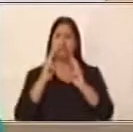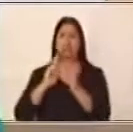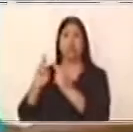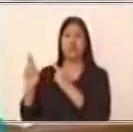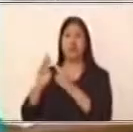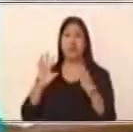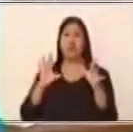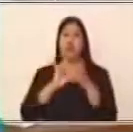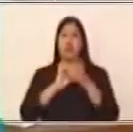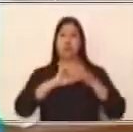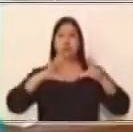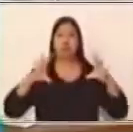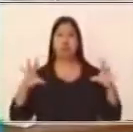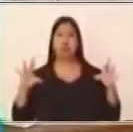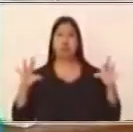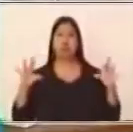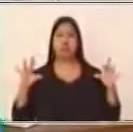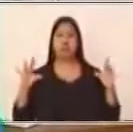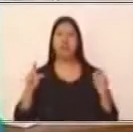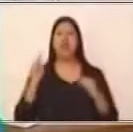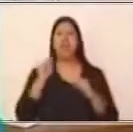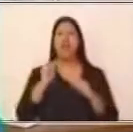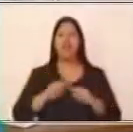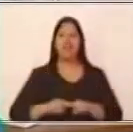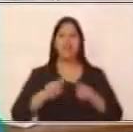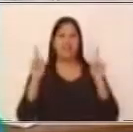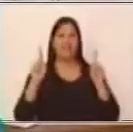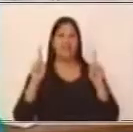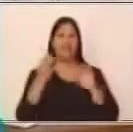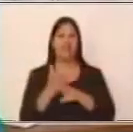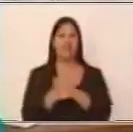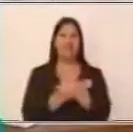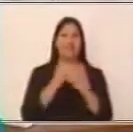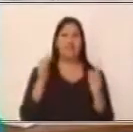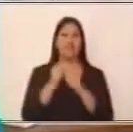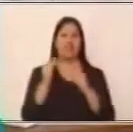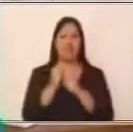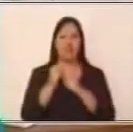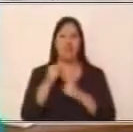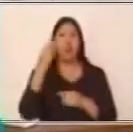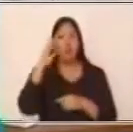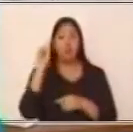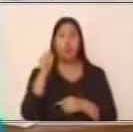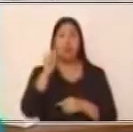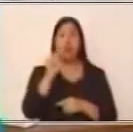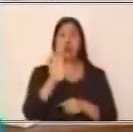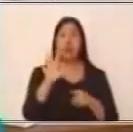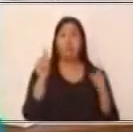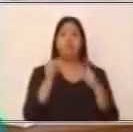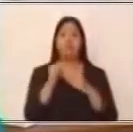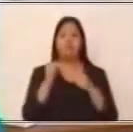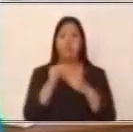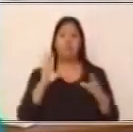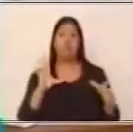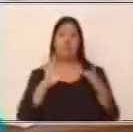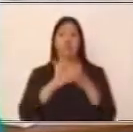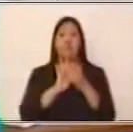diferente a las preposiciones, porque las preposiciones sí son palabras de enlace también, pero estas van a tener